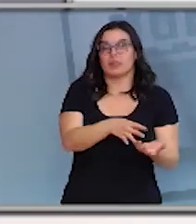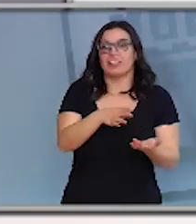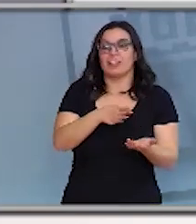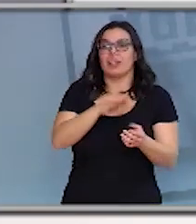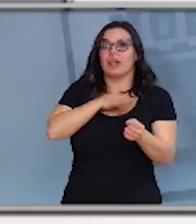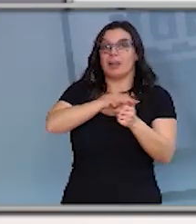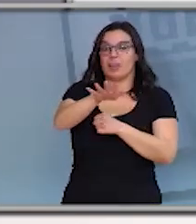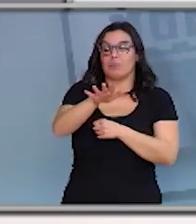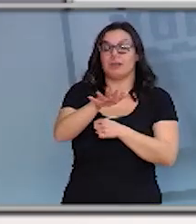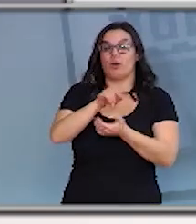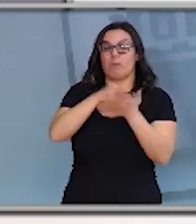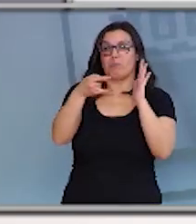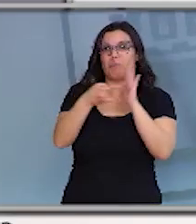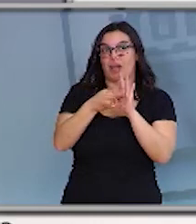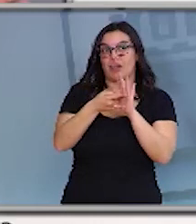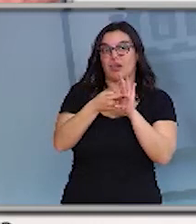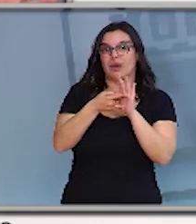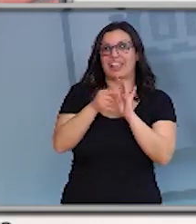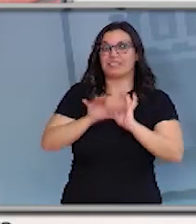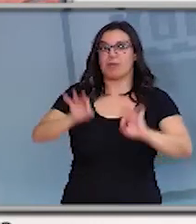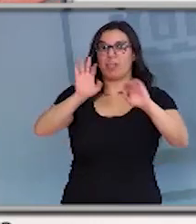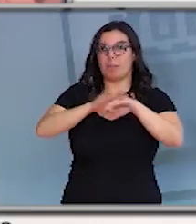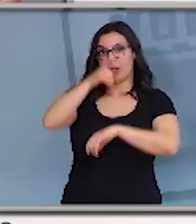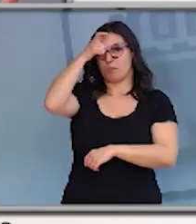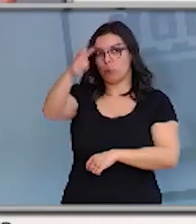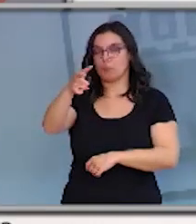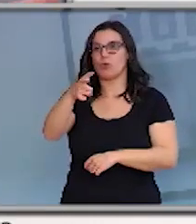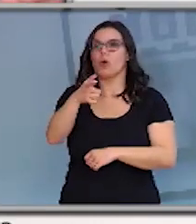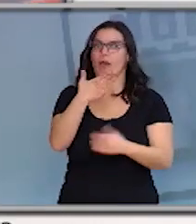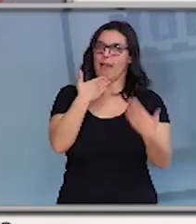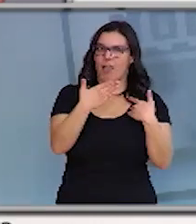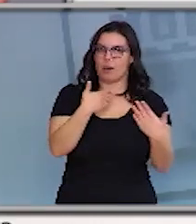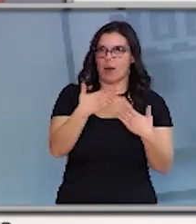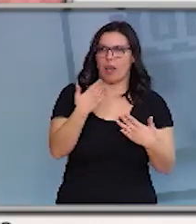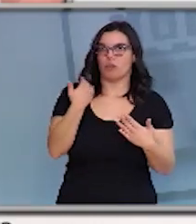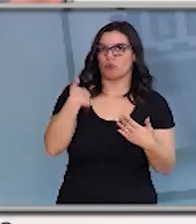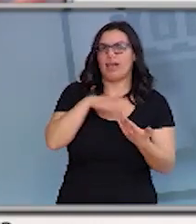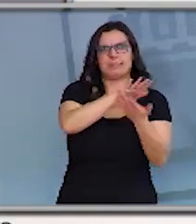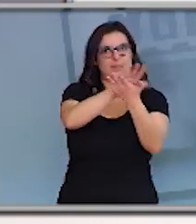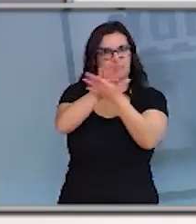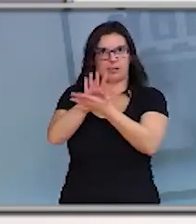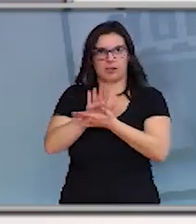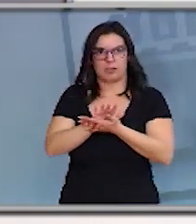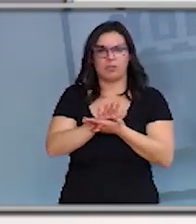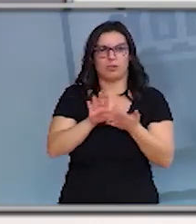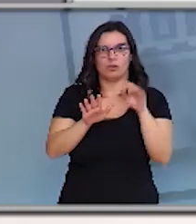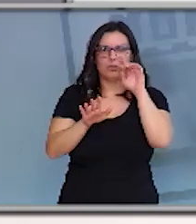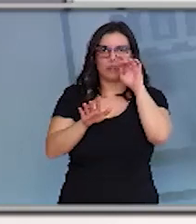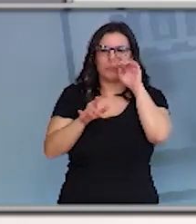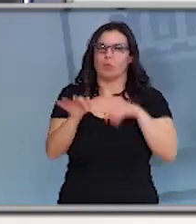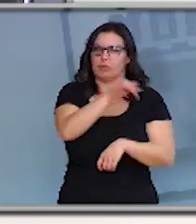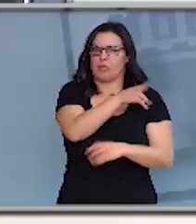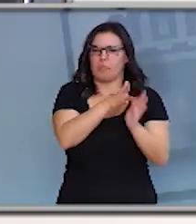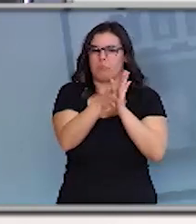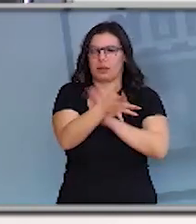de contingencia para el mundo rural, la consejera lo hemos hablado, mayor tranquilidad, pero la consejera lo va a explicar mejor que yo.